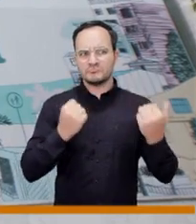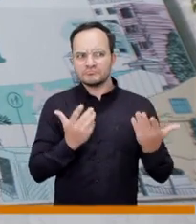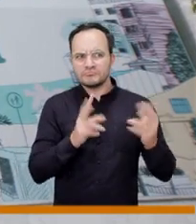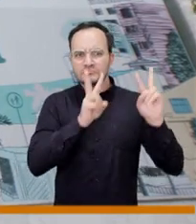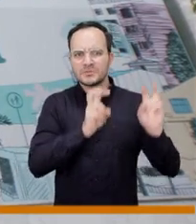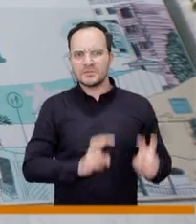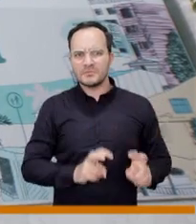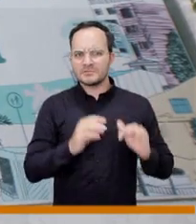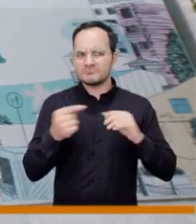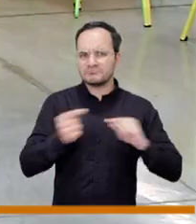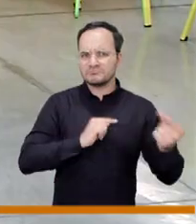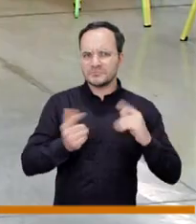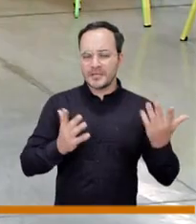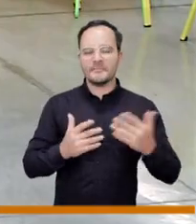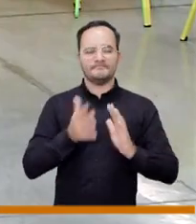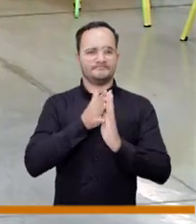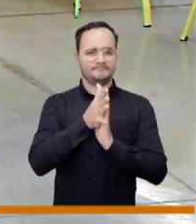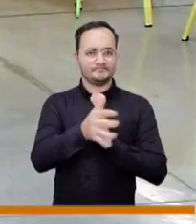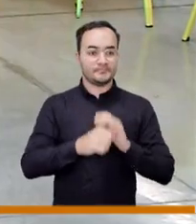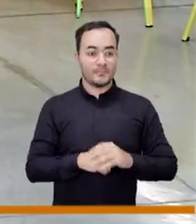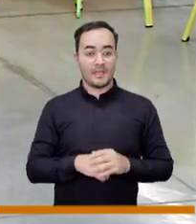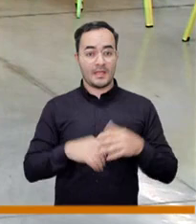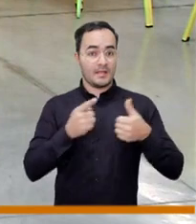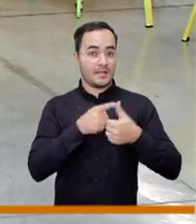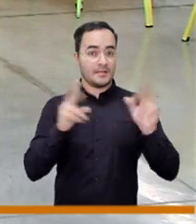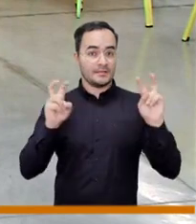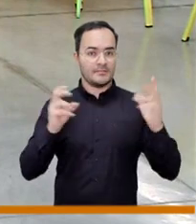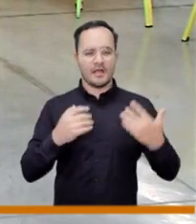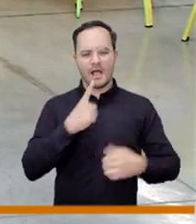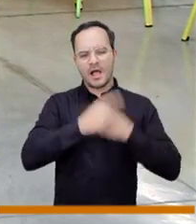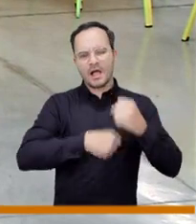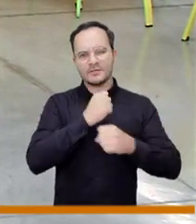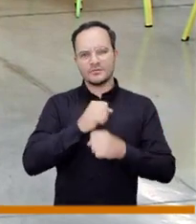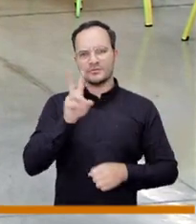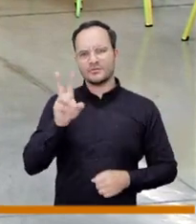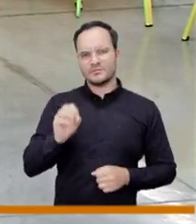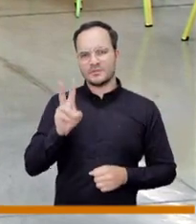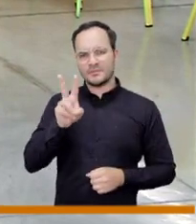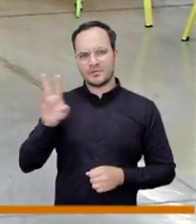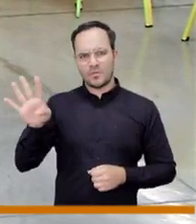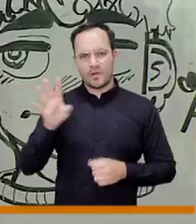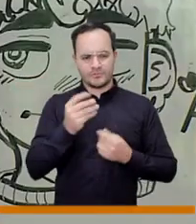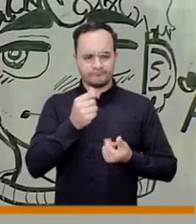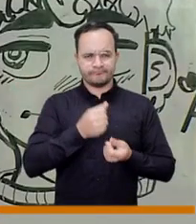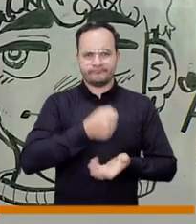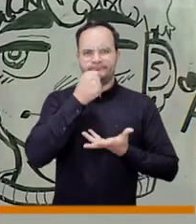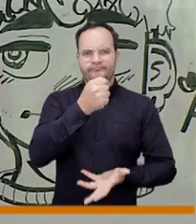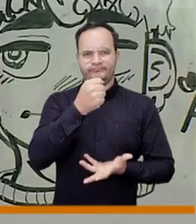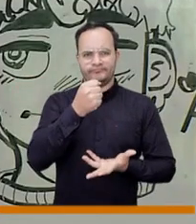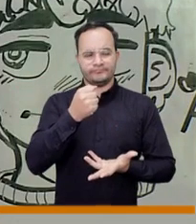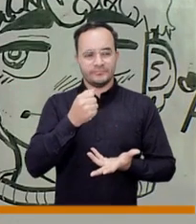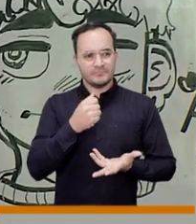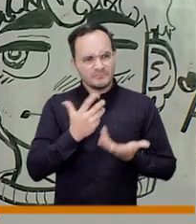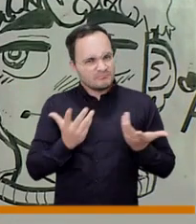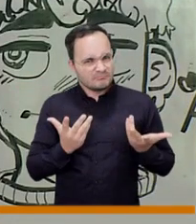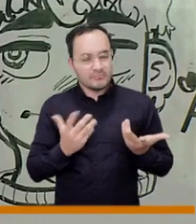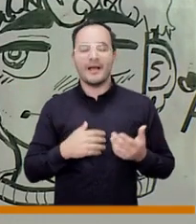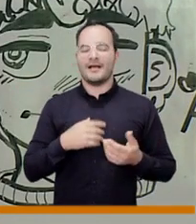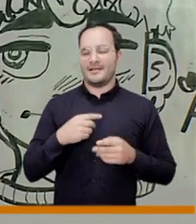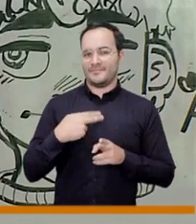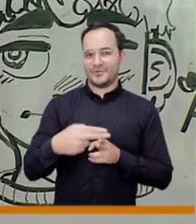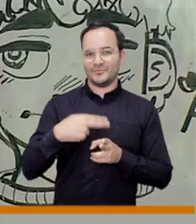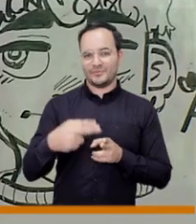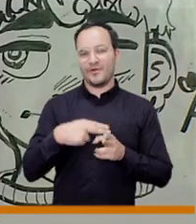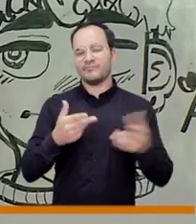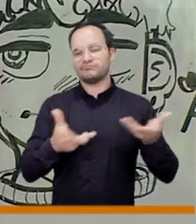que viene para la corporación temas de ciudad el presupuesto general para el 2024 ese es el gran tema para